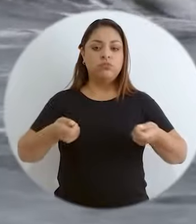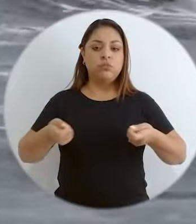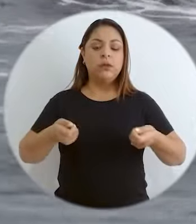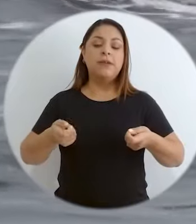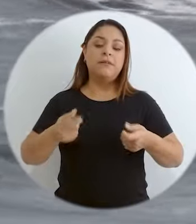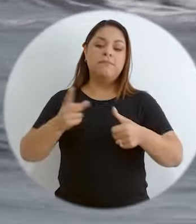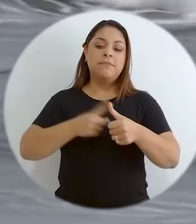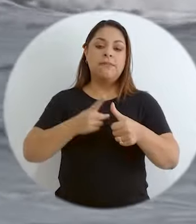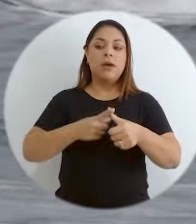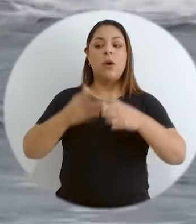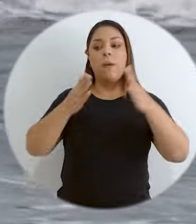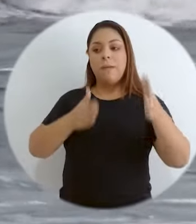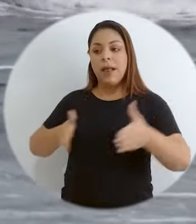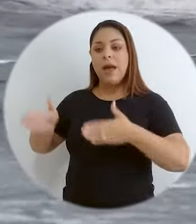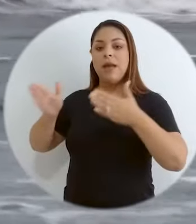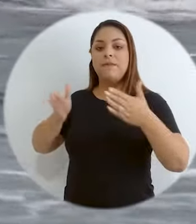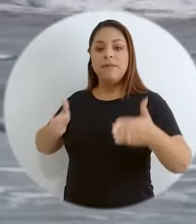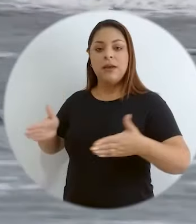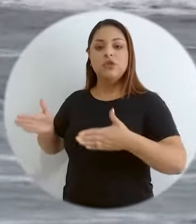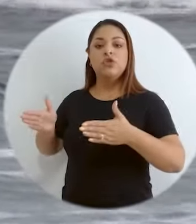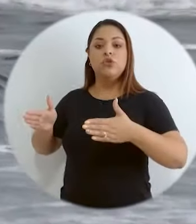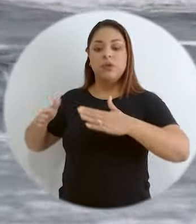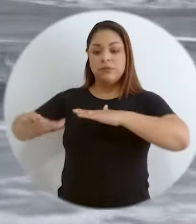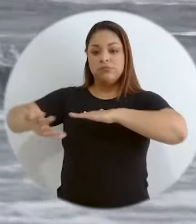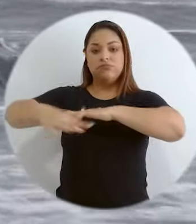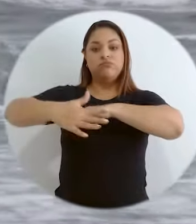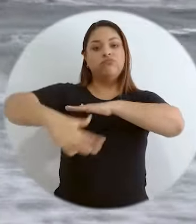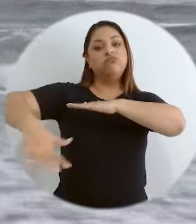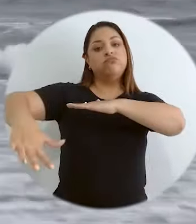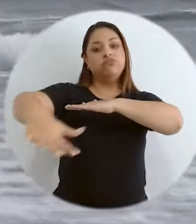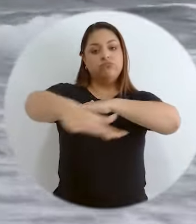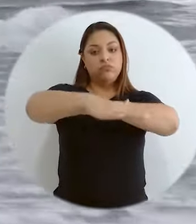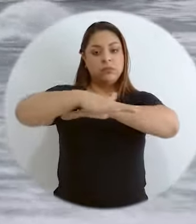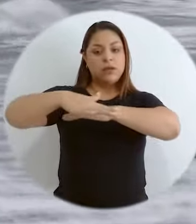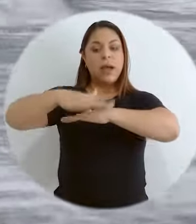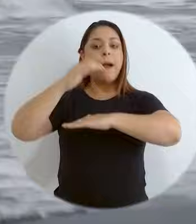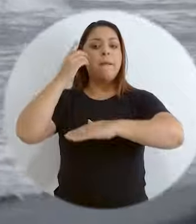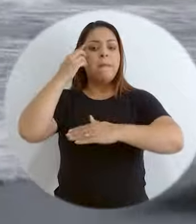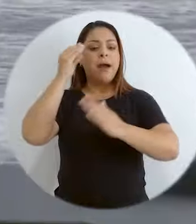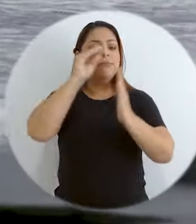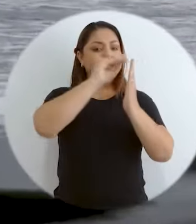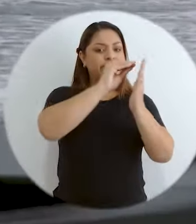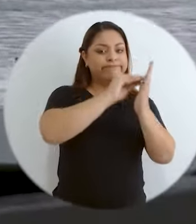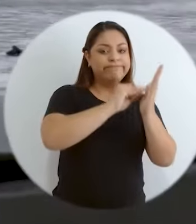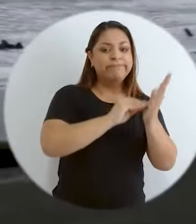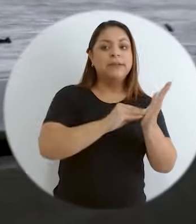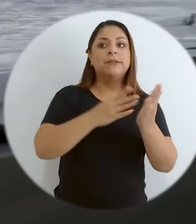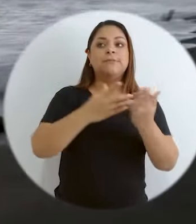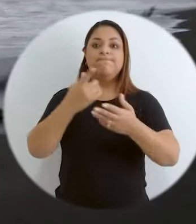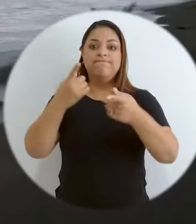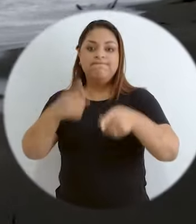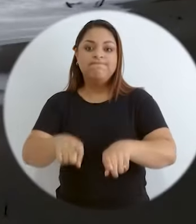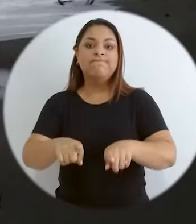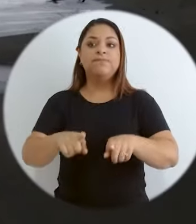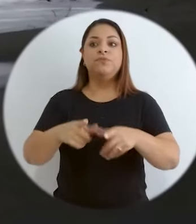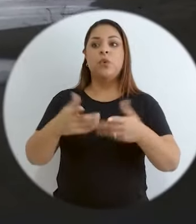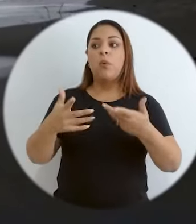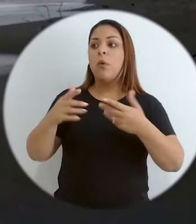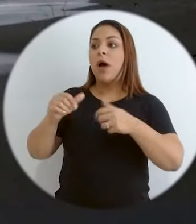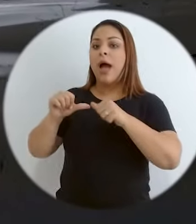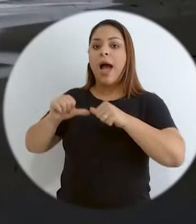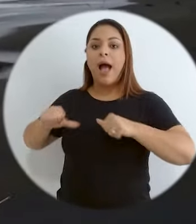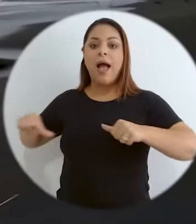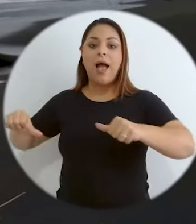una planificación espacial de la zona marino-costera en que se contemple justamente las áreas de